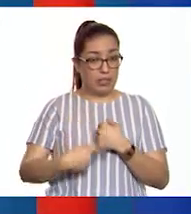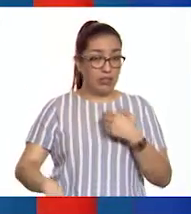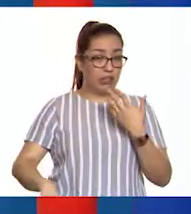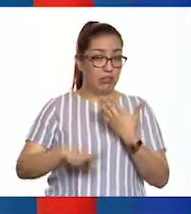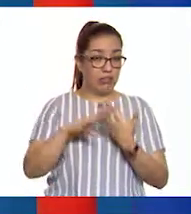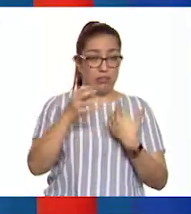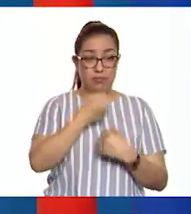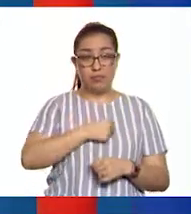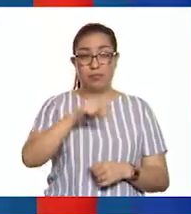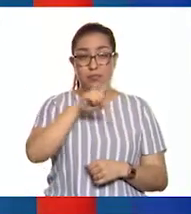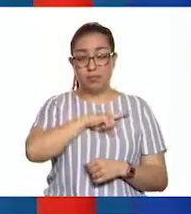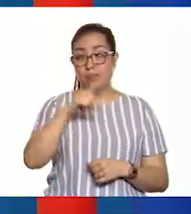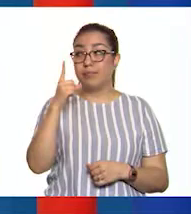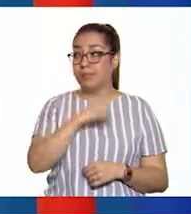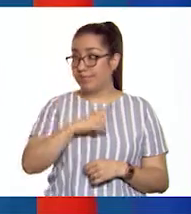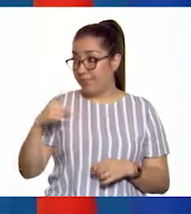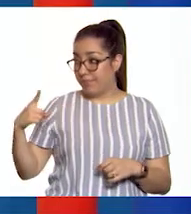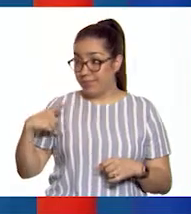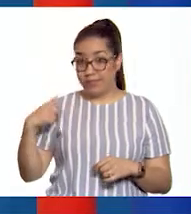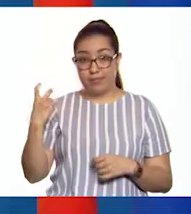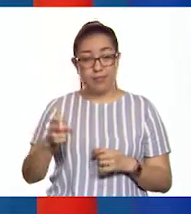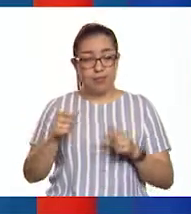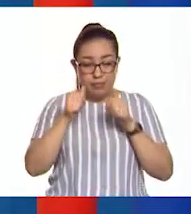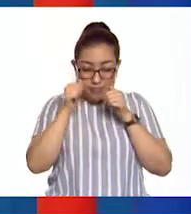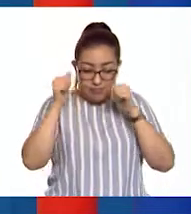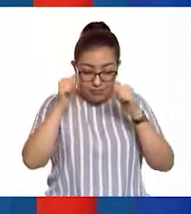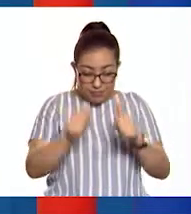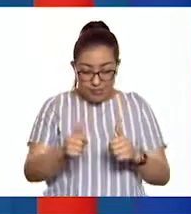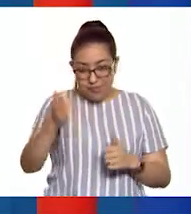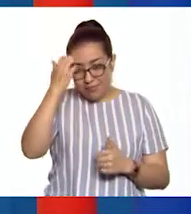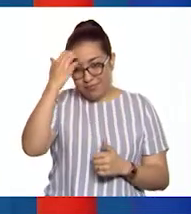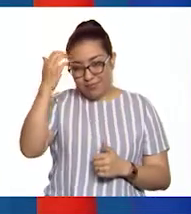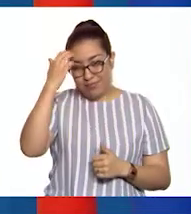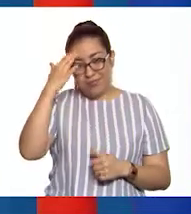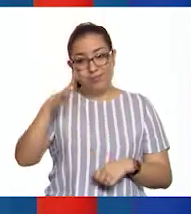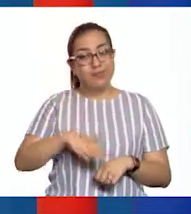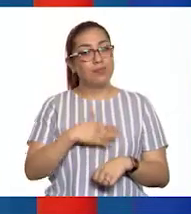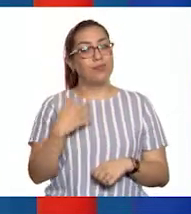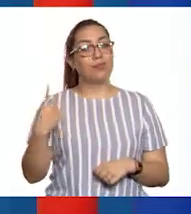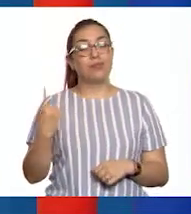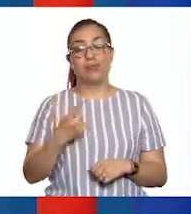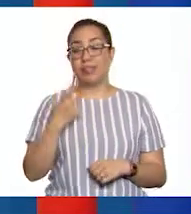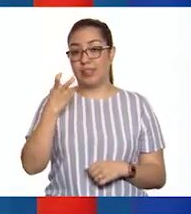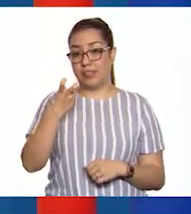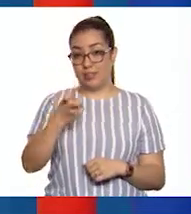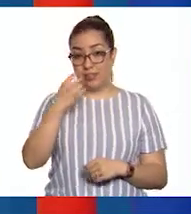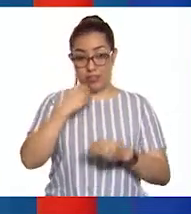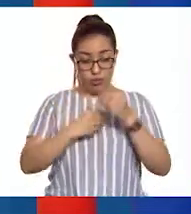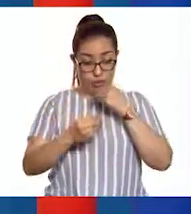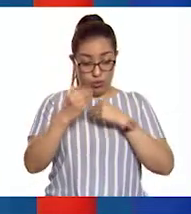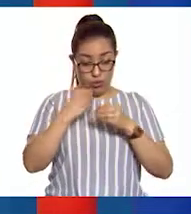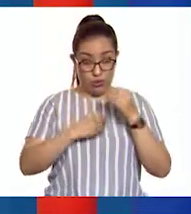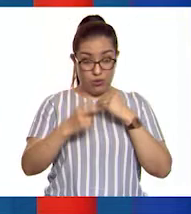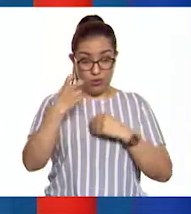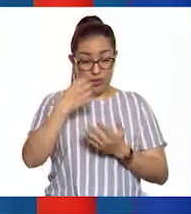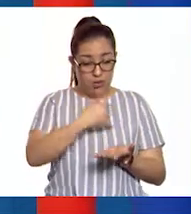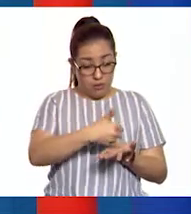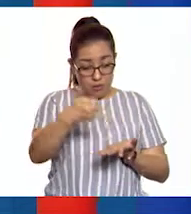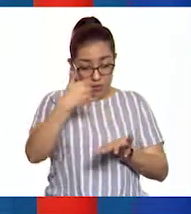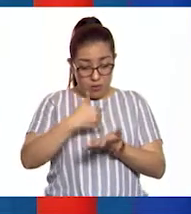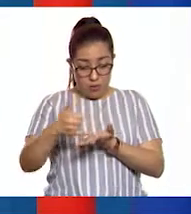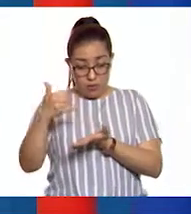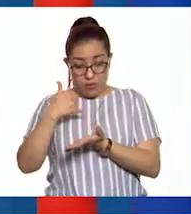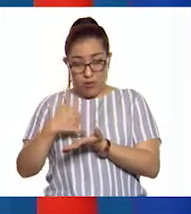Hay que saber distinguirlos porque algunas características benéficas de la producción de este cultivo son que es un proceso,